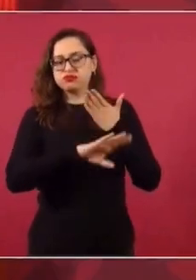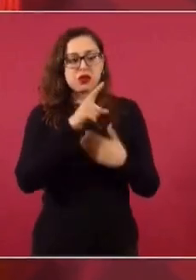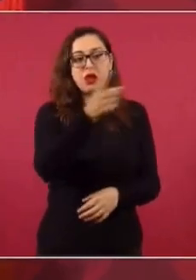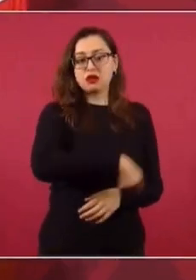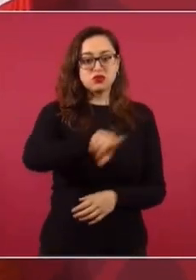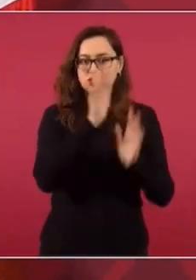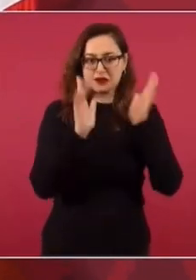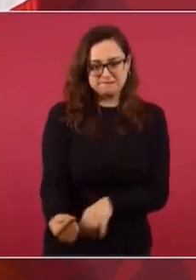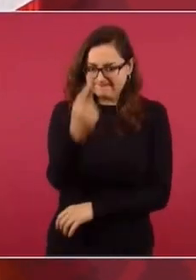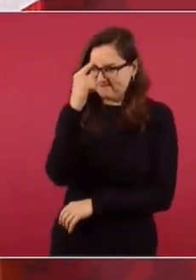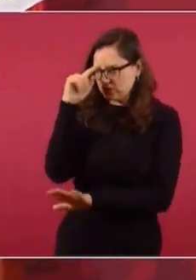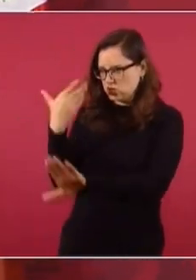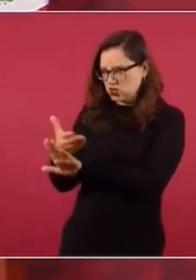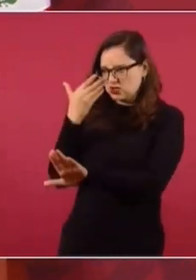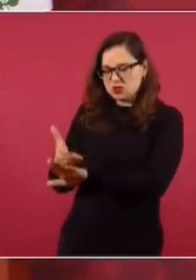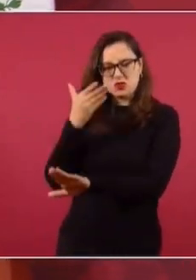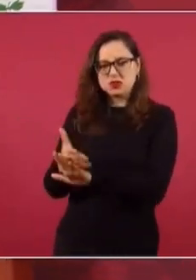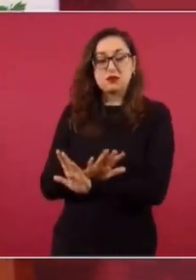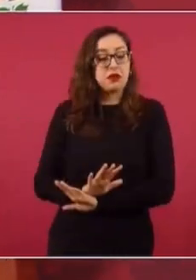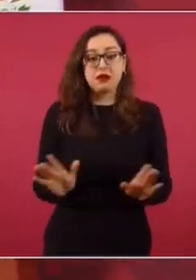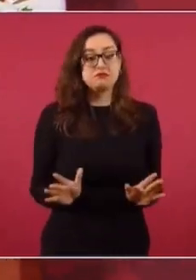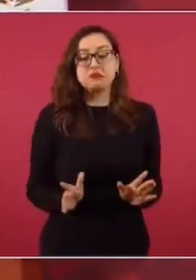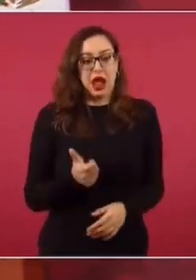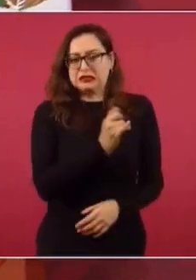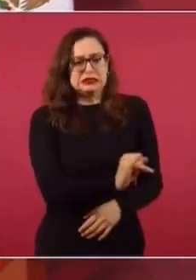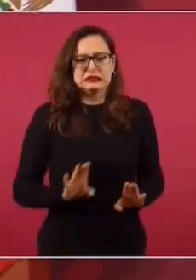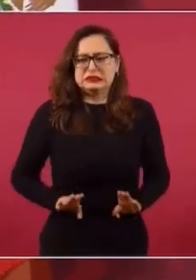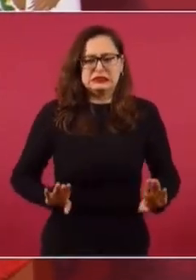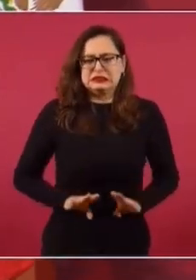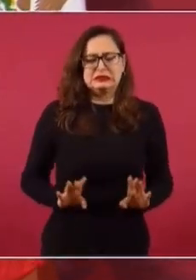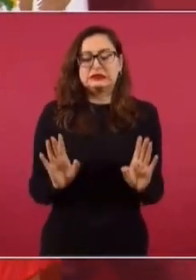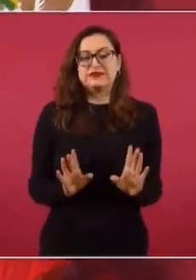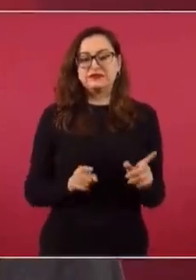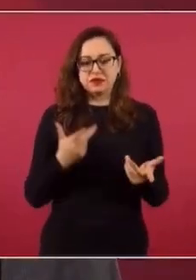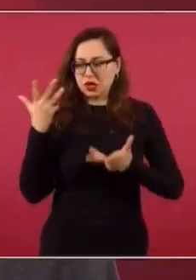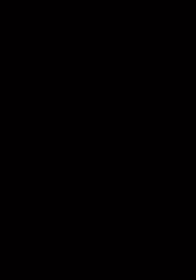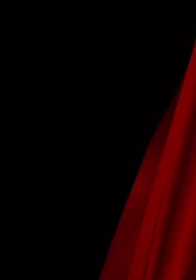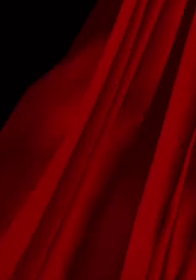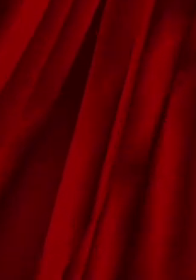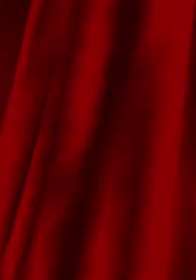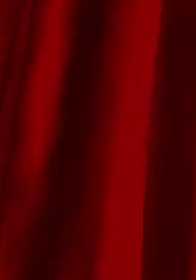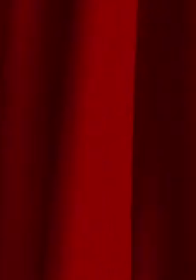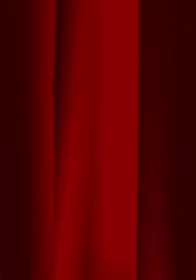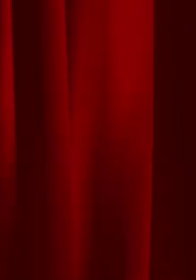al gobierno, para decirlo con claridad. Entonces inventan cosas.